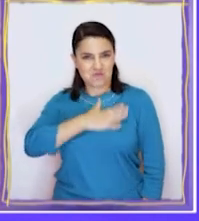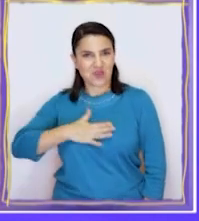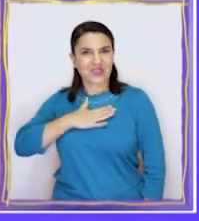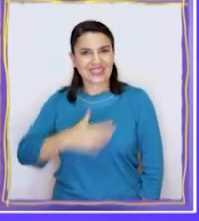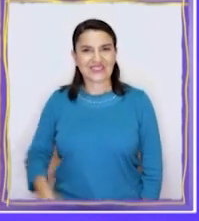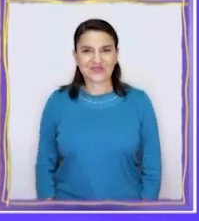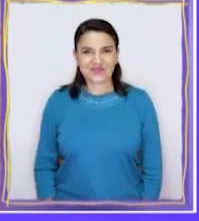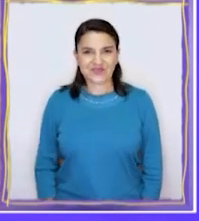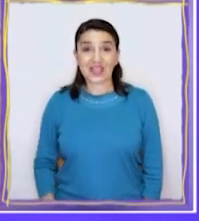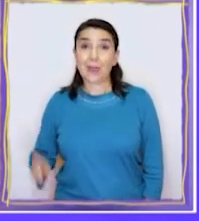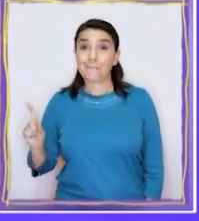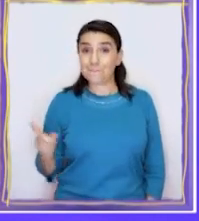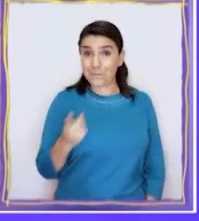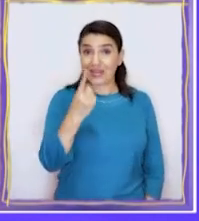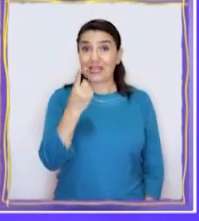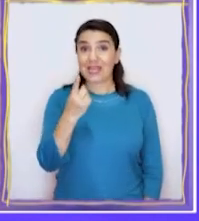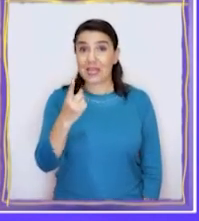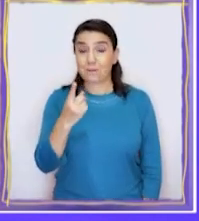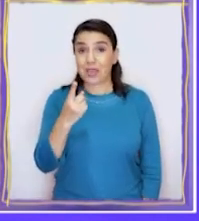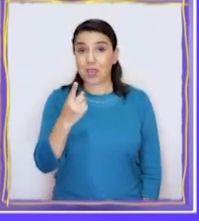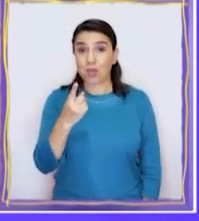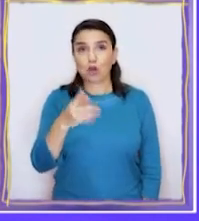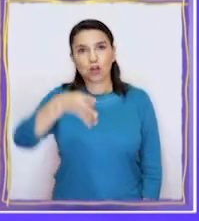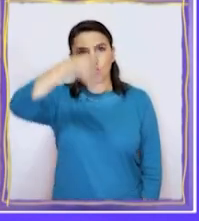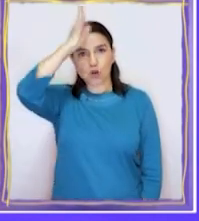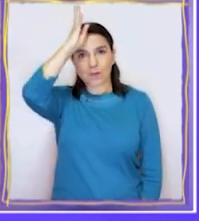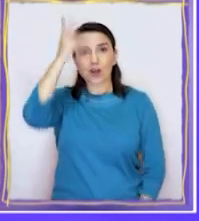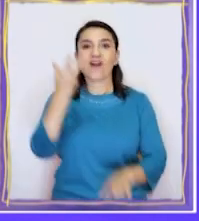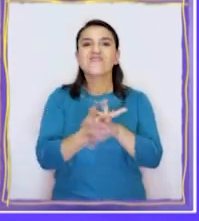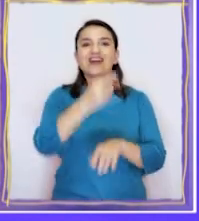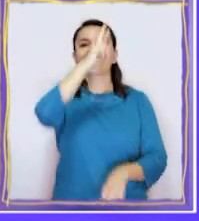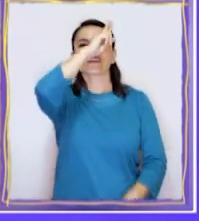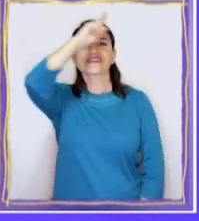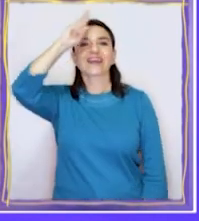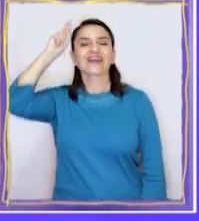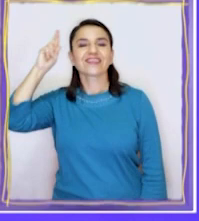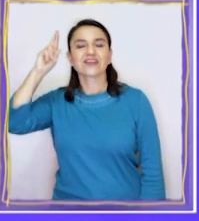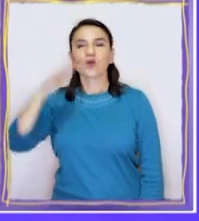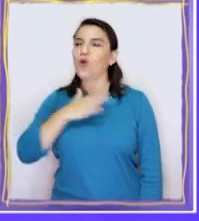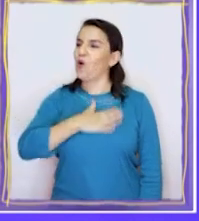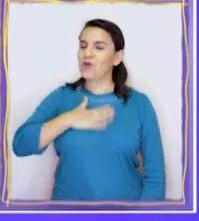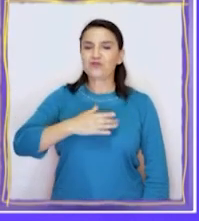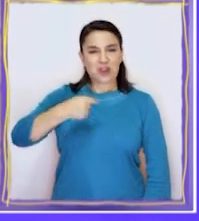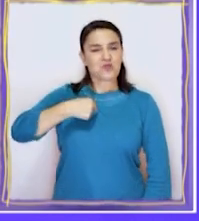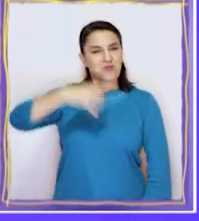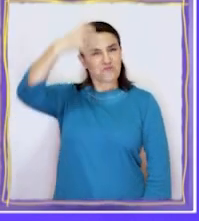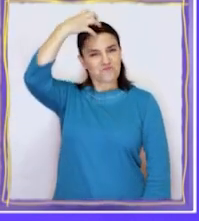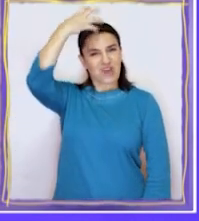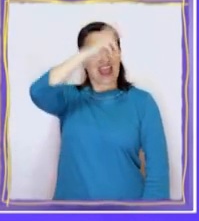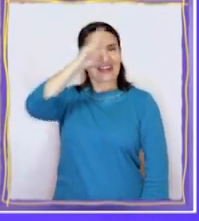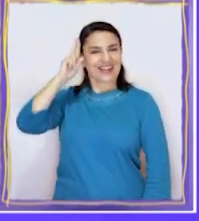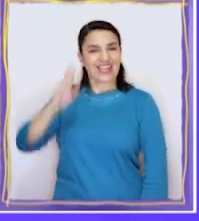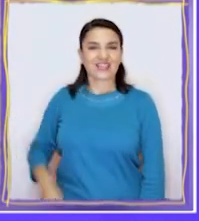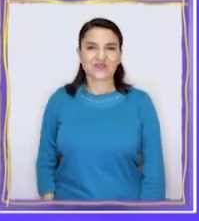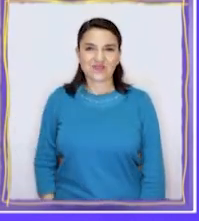algo que me guste. Primero, los romanos tuvieron reyes. Me encantaría ser uno.